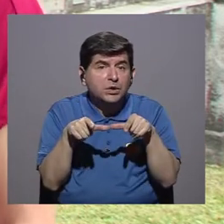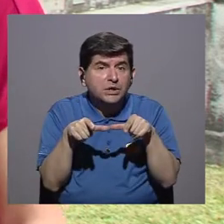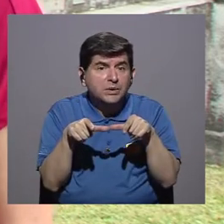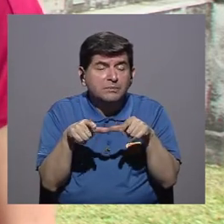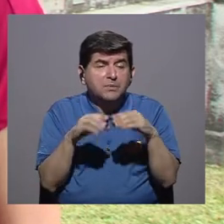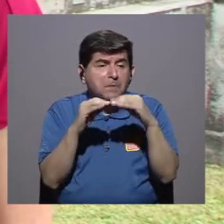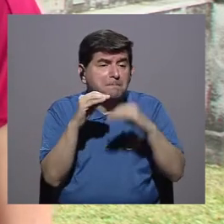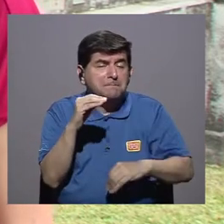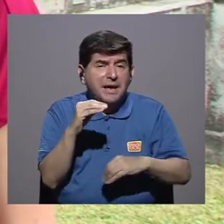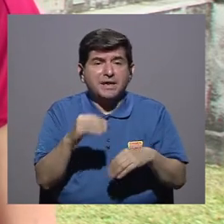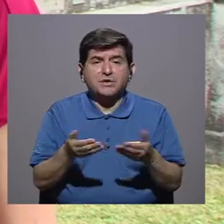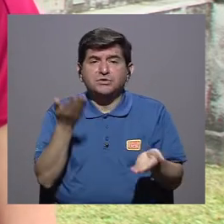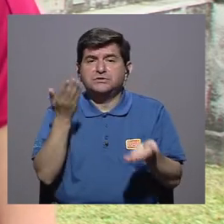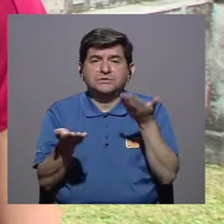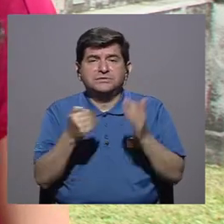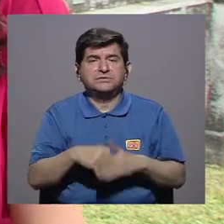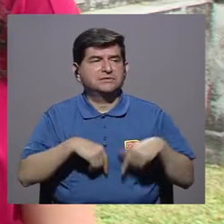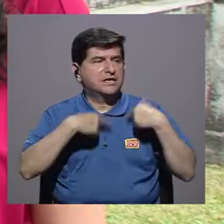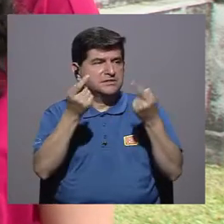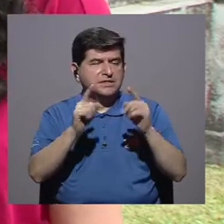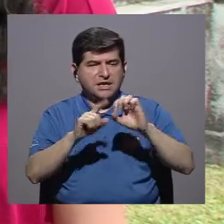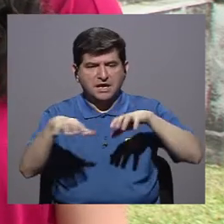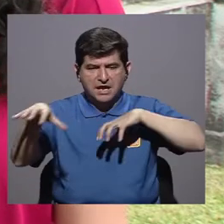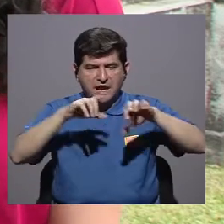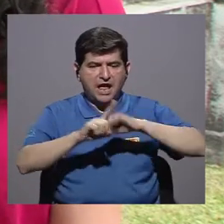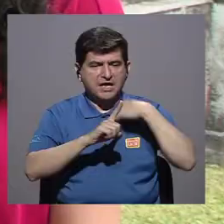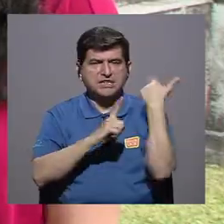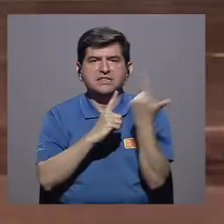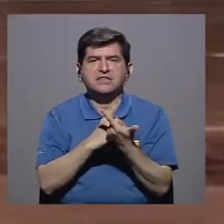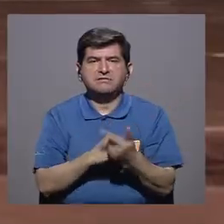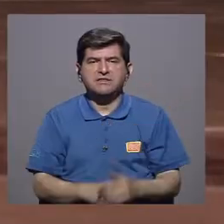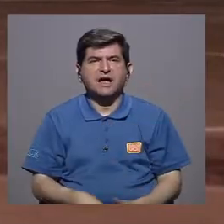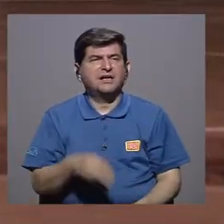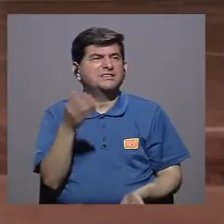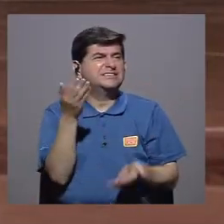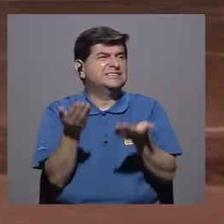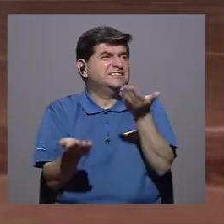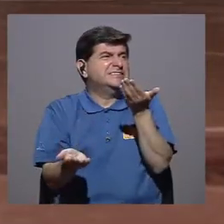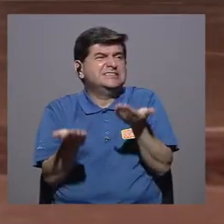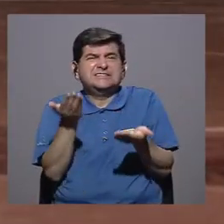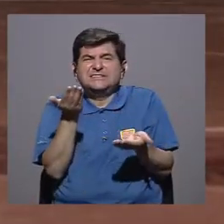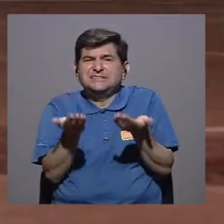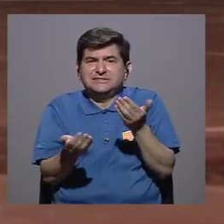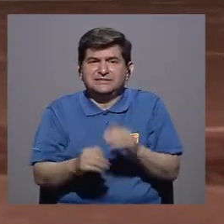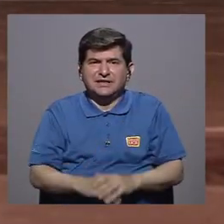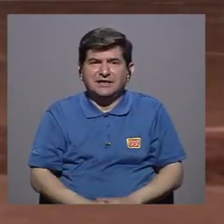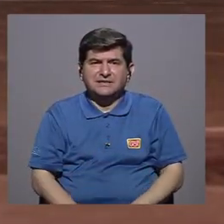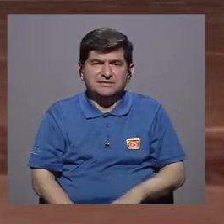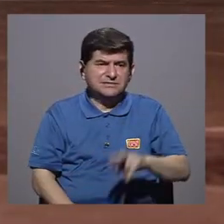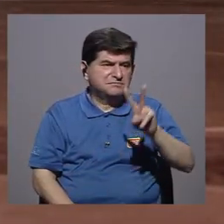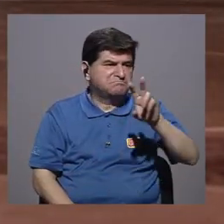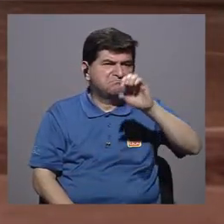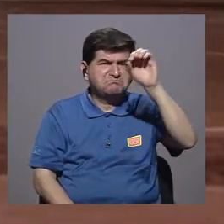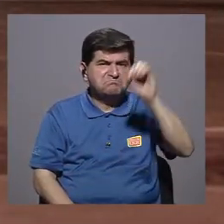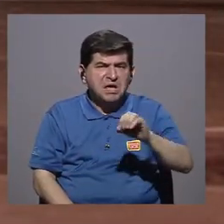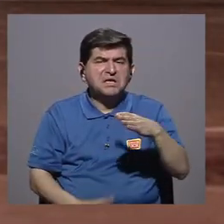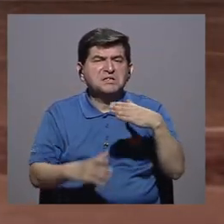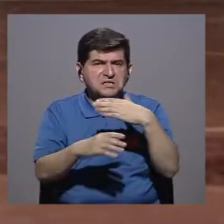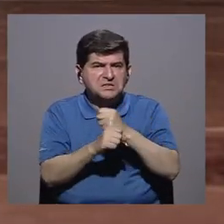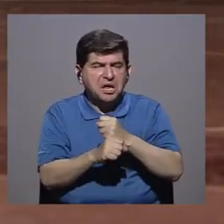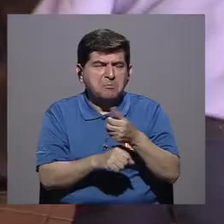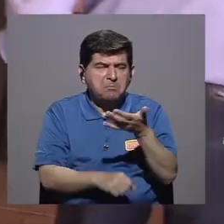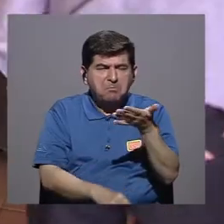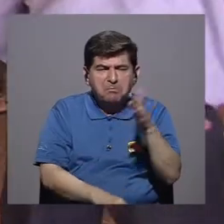lugar, lo que menos se realiza es asistir a actividades sociales, que apenas un 20